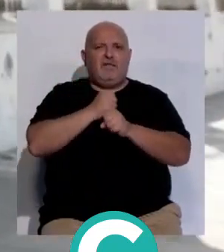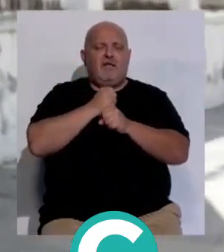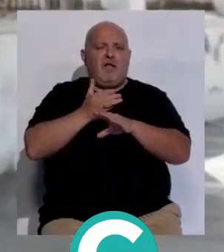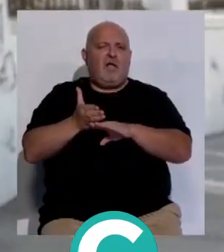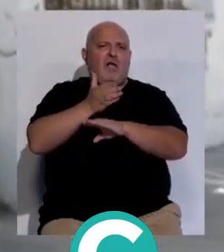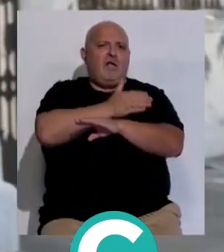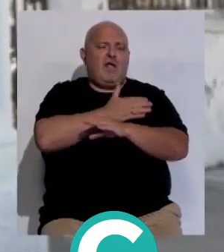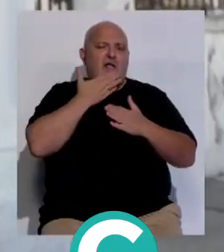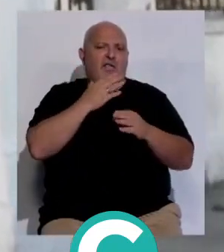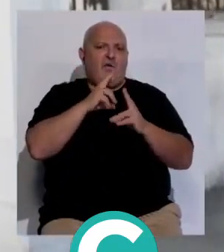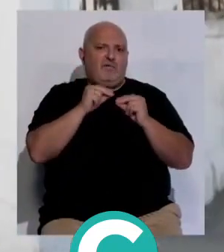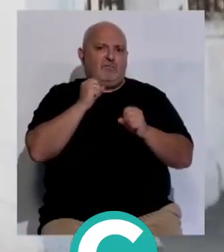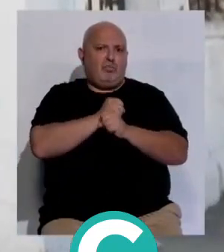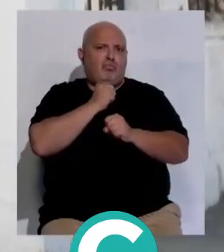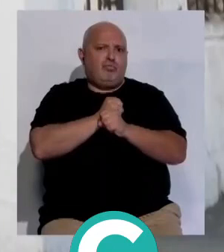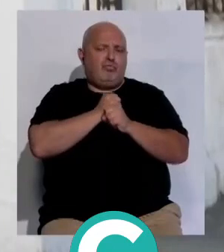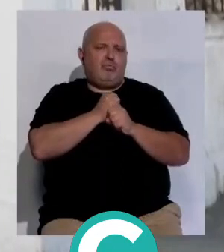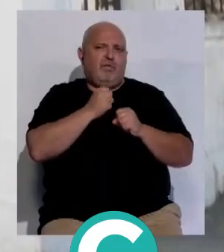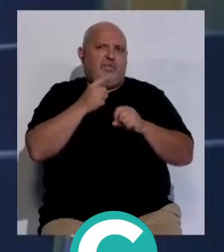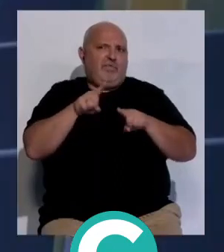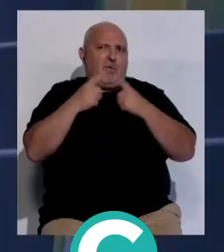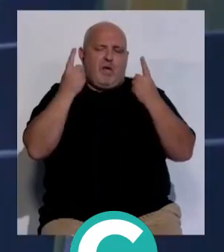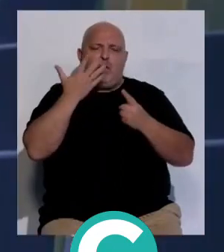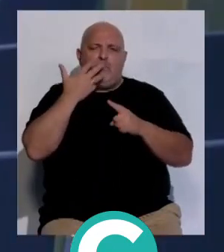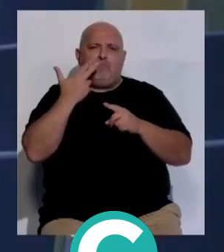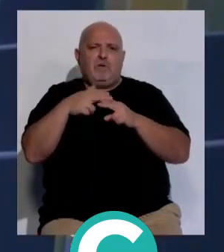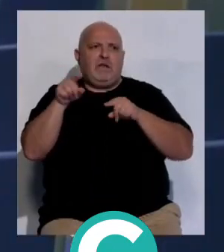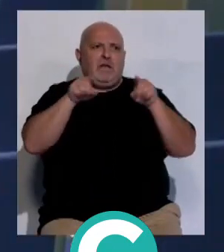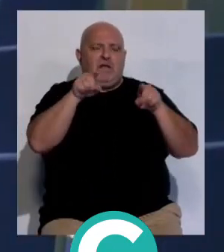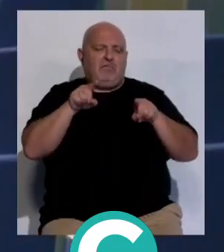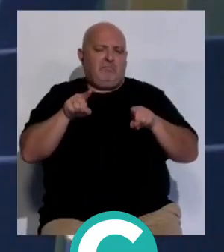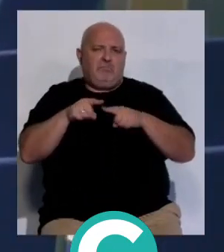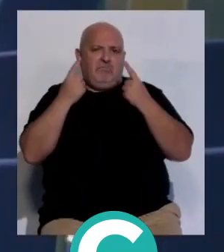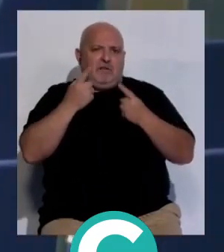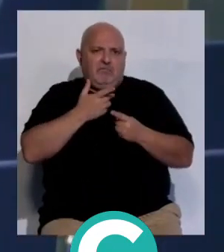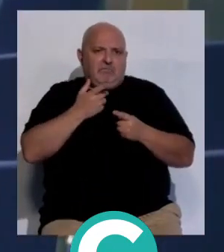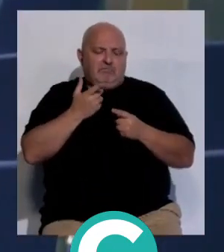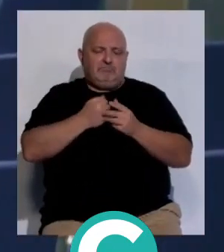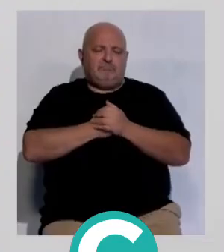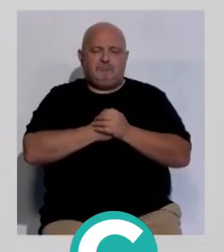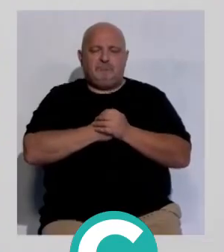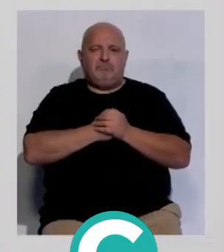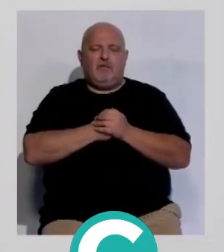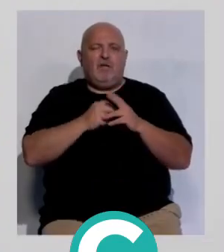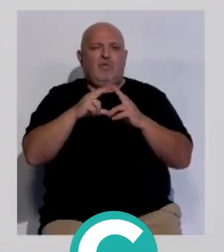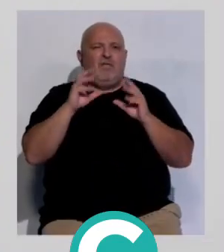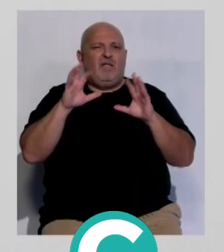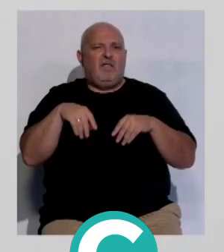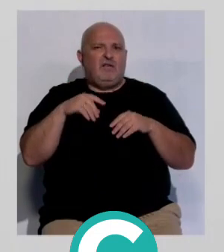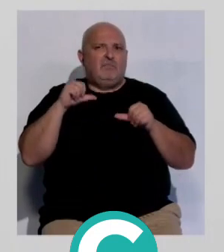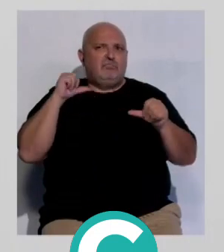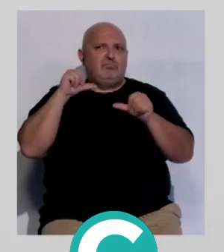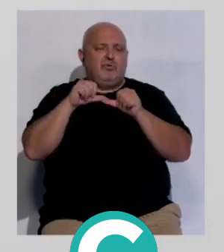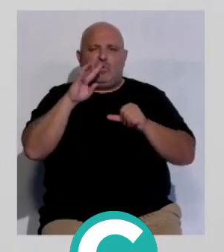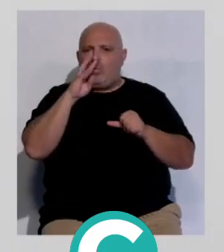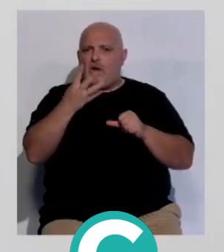realizado por la Universidad de Cádiz indiferentemente de los colores políticos que gobiernen las distintas administraciones La Universidad de Cádiz sí que lleva